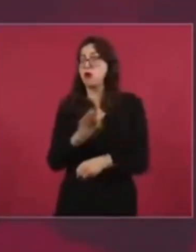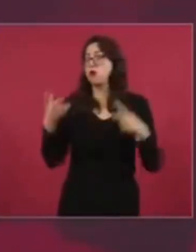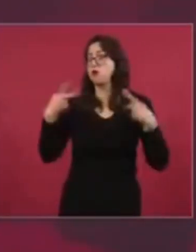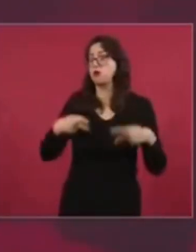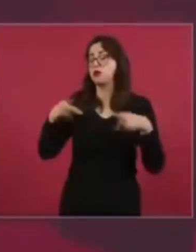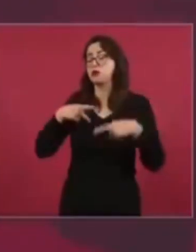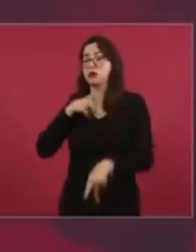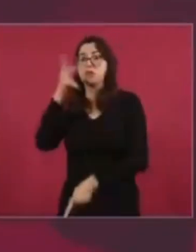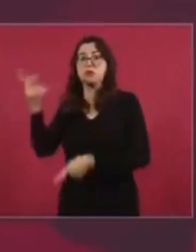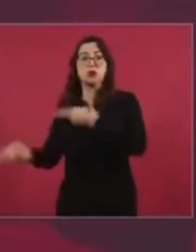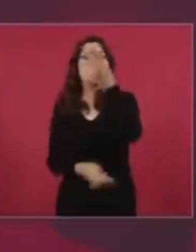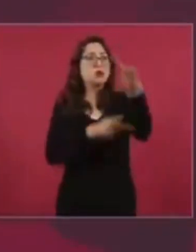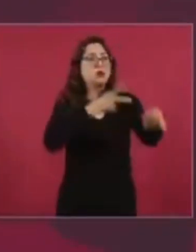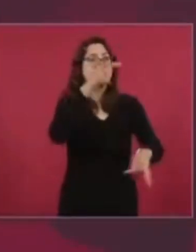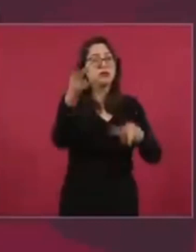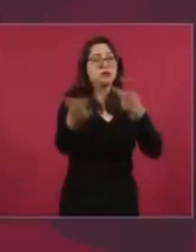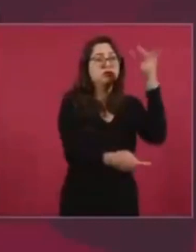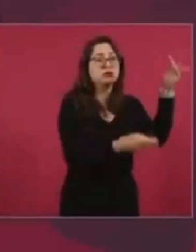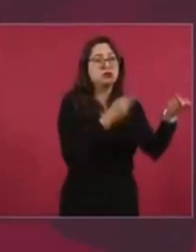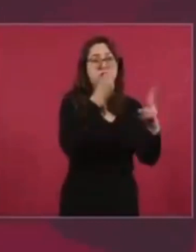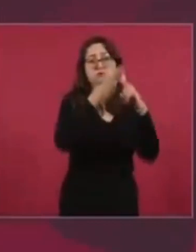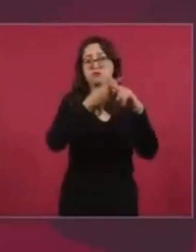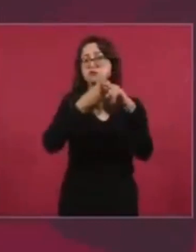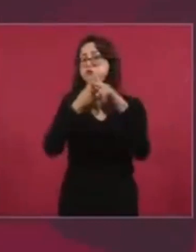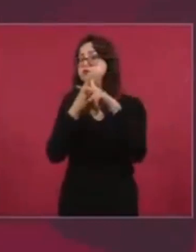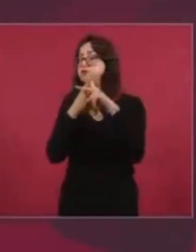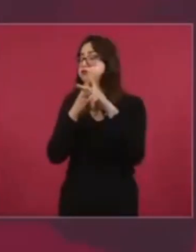adversarios en donde